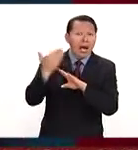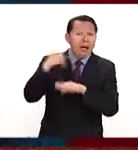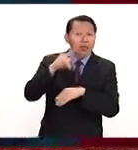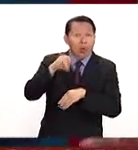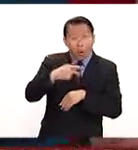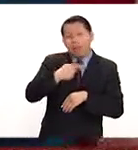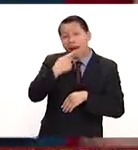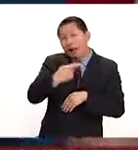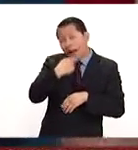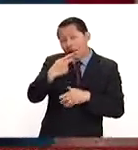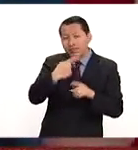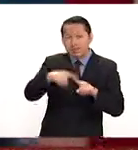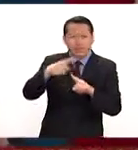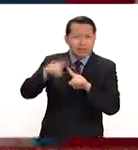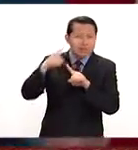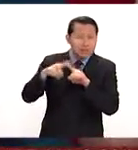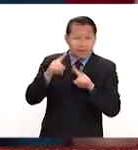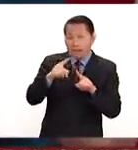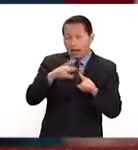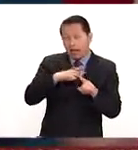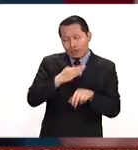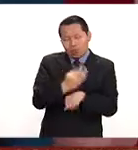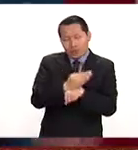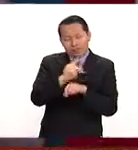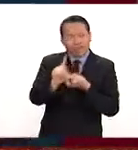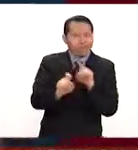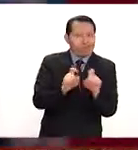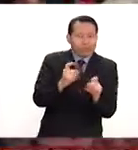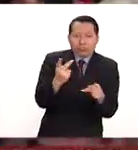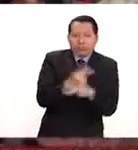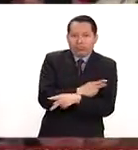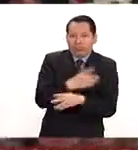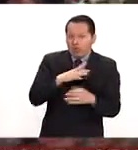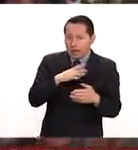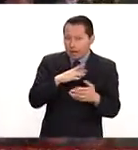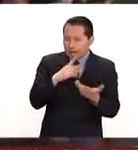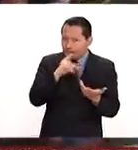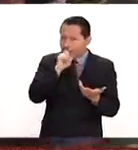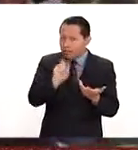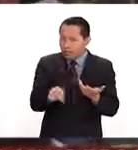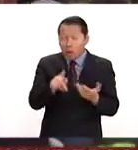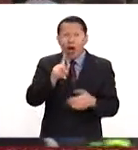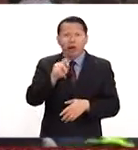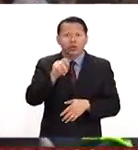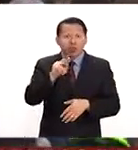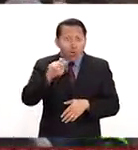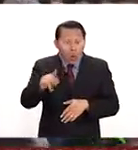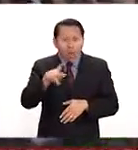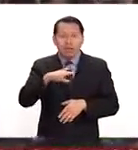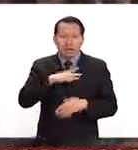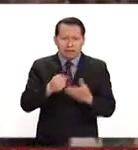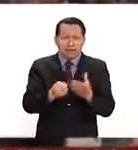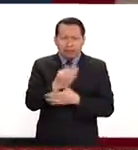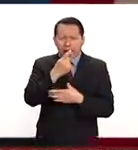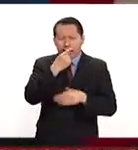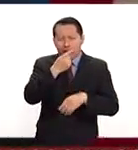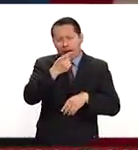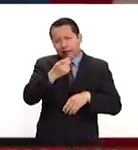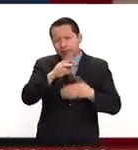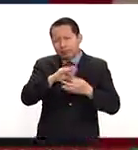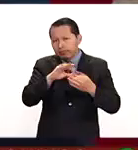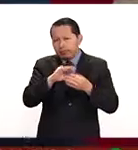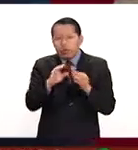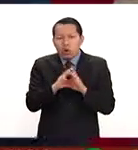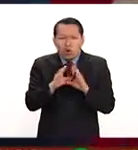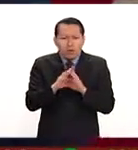estamos viendo realmente un ambiente de mucha incertidumbre, mucho caos. El propio señor Trump salió al escenario para, de alguna manera,